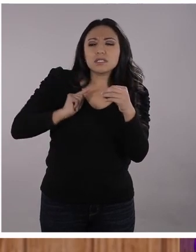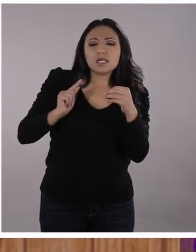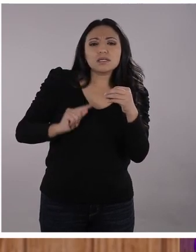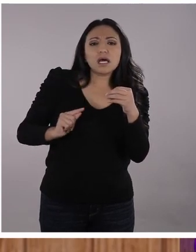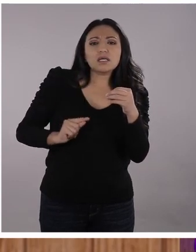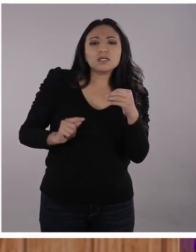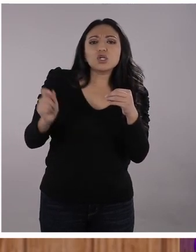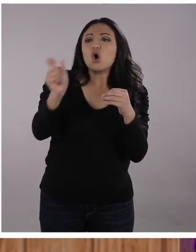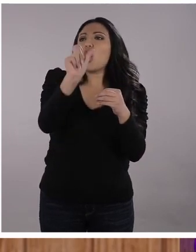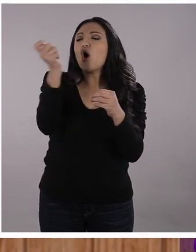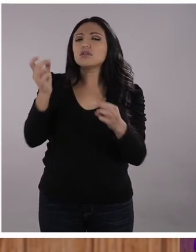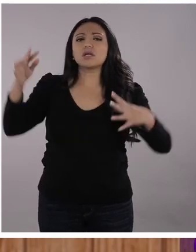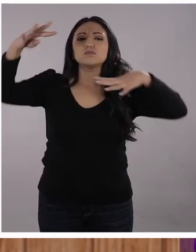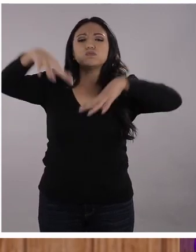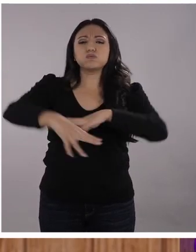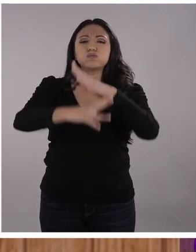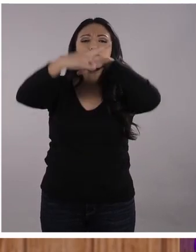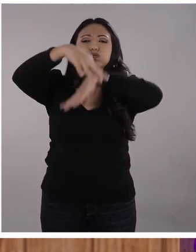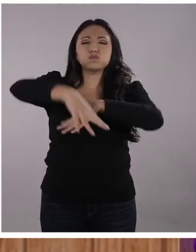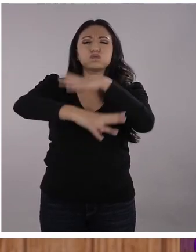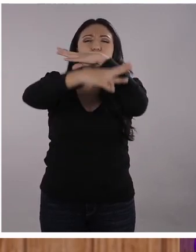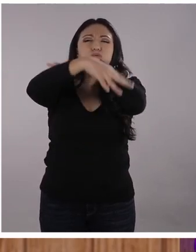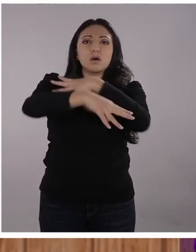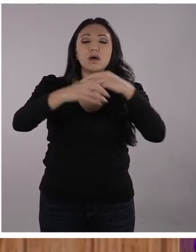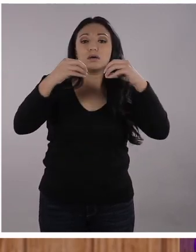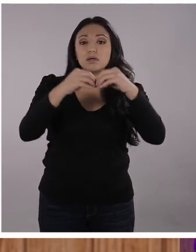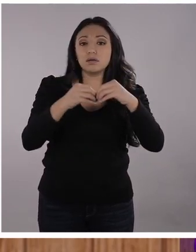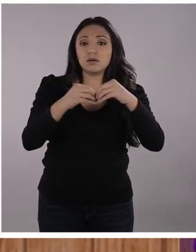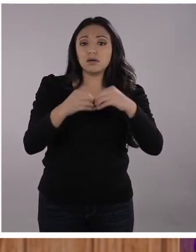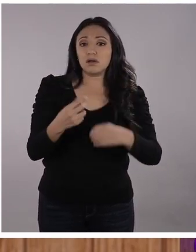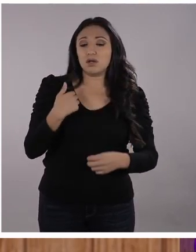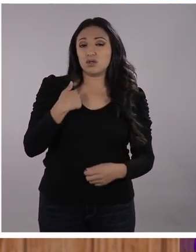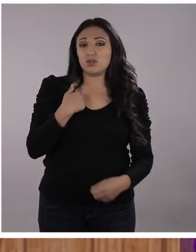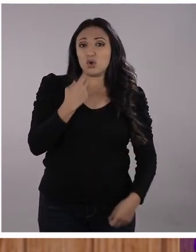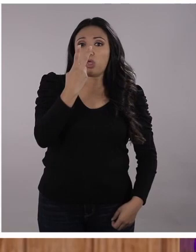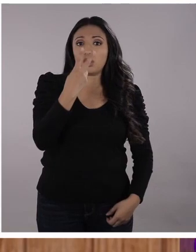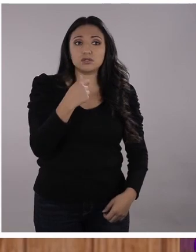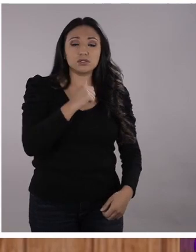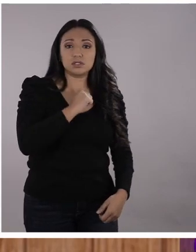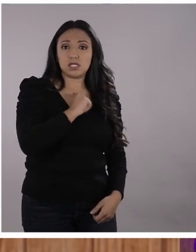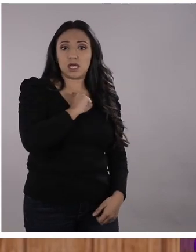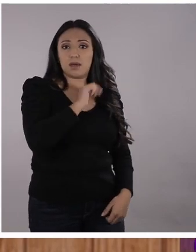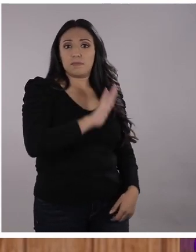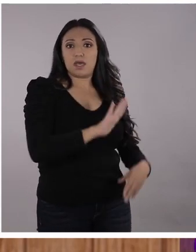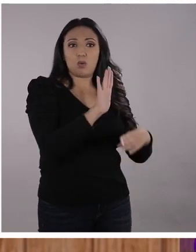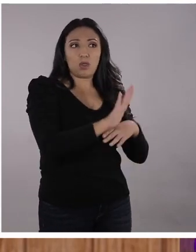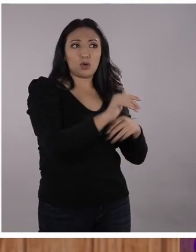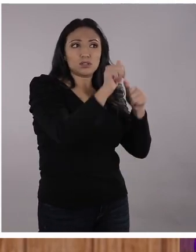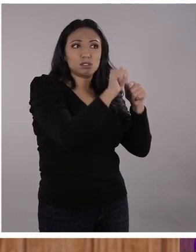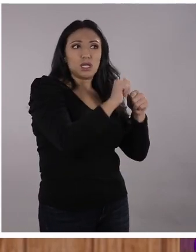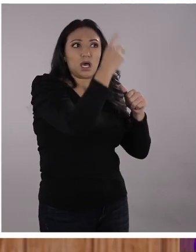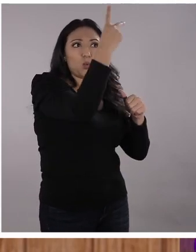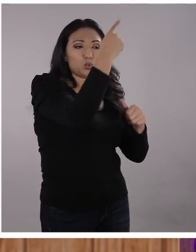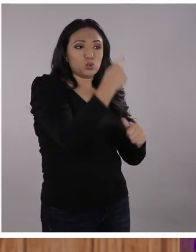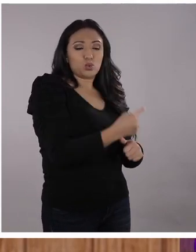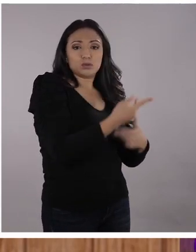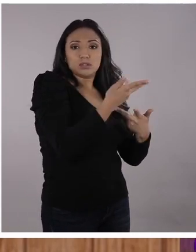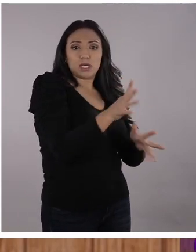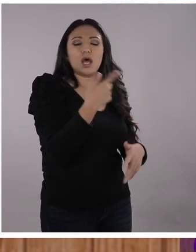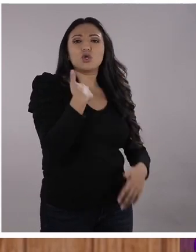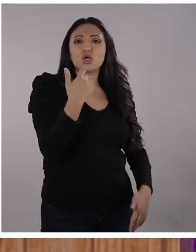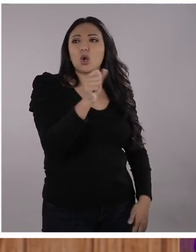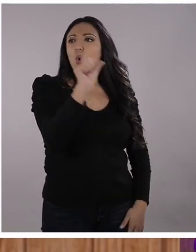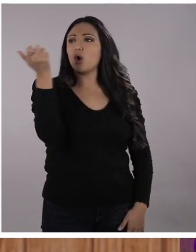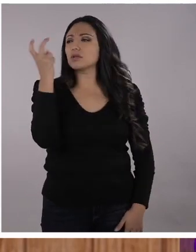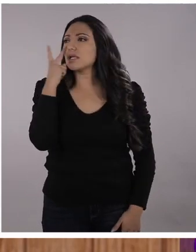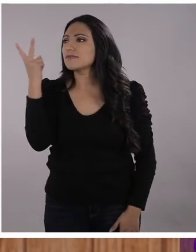las otras corrientes marinas que hay en el planeta, porque quizá conozco las que están cerca de mi país. Algo más que yo